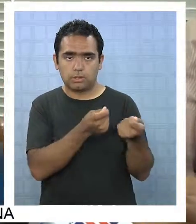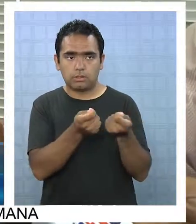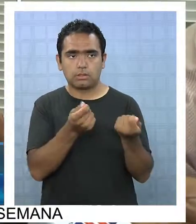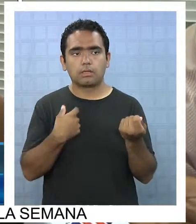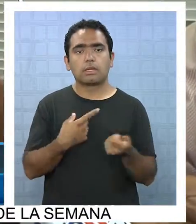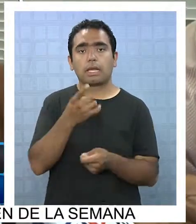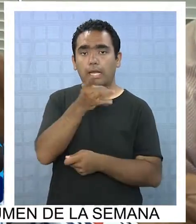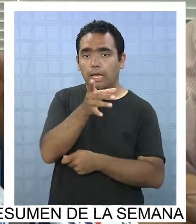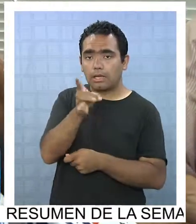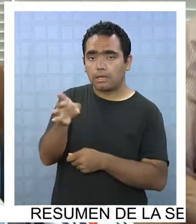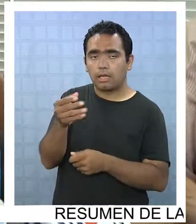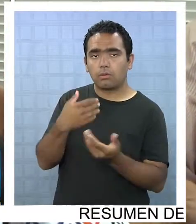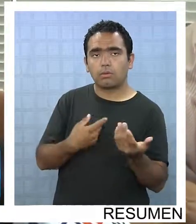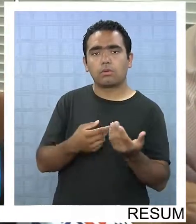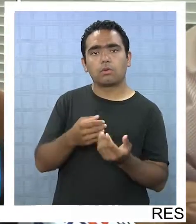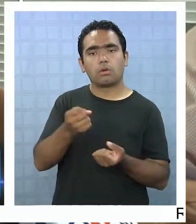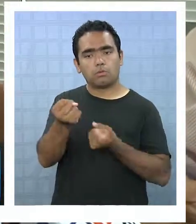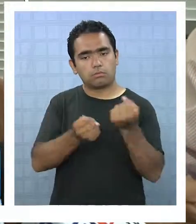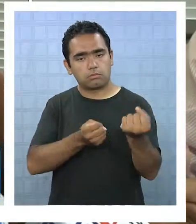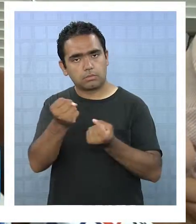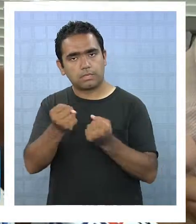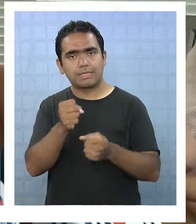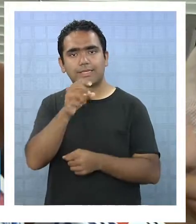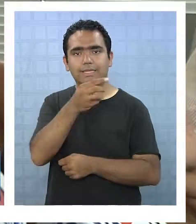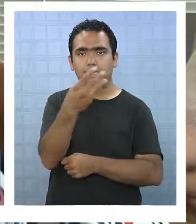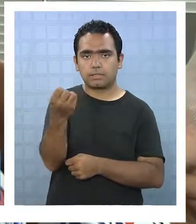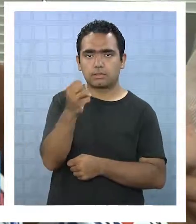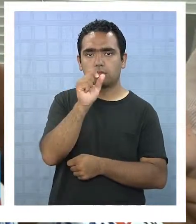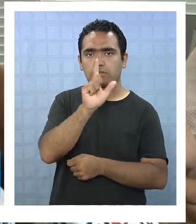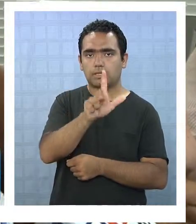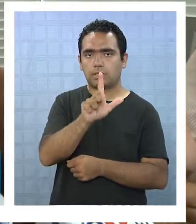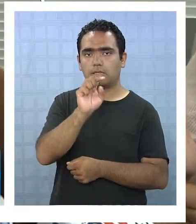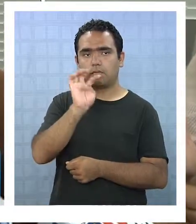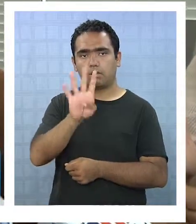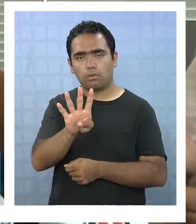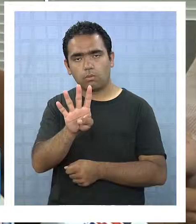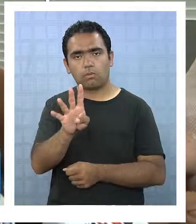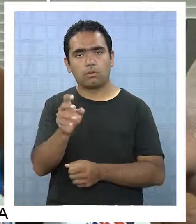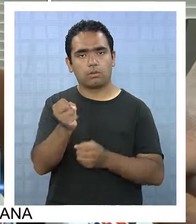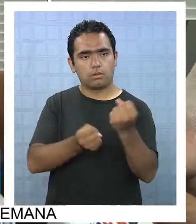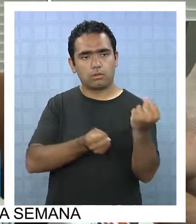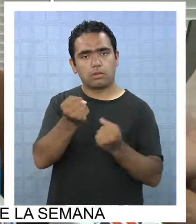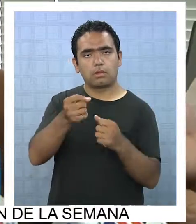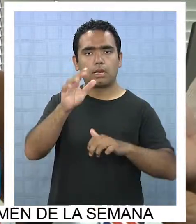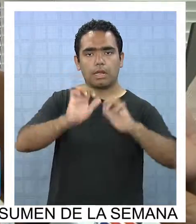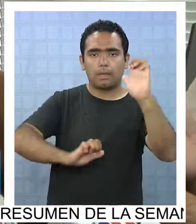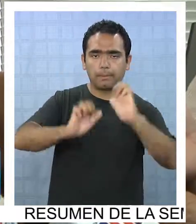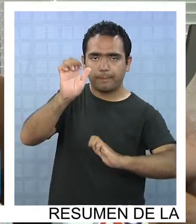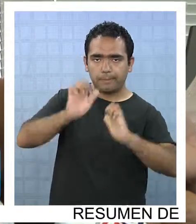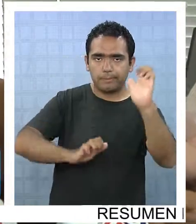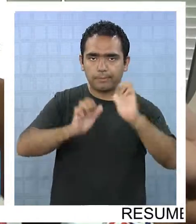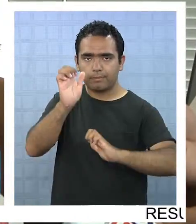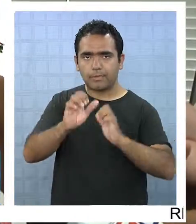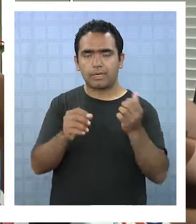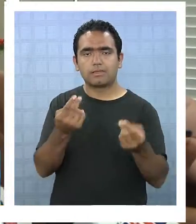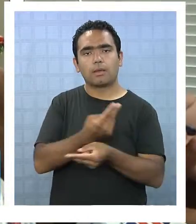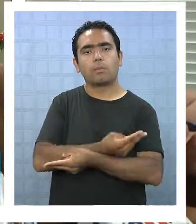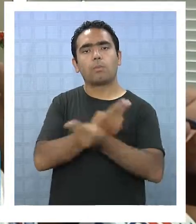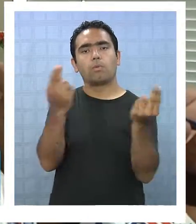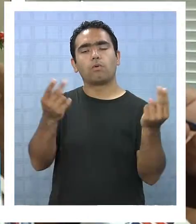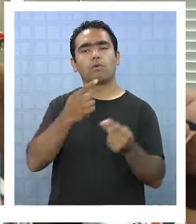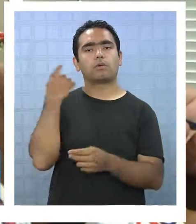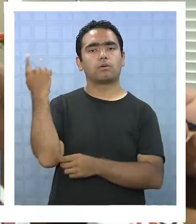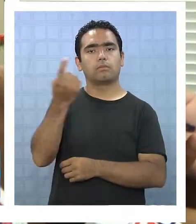los 374 conductores que están asociados en las seis empresas operadoras del sistema de transporte público mayor